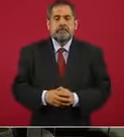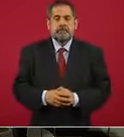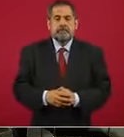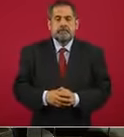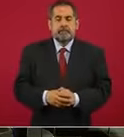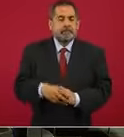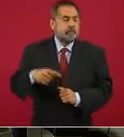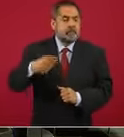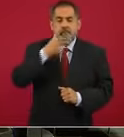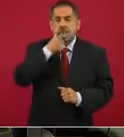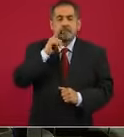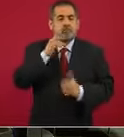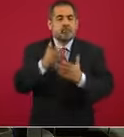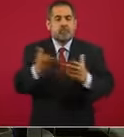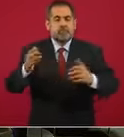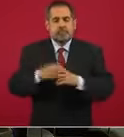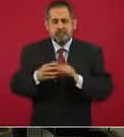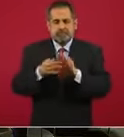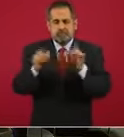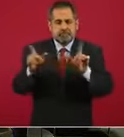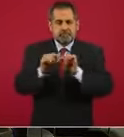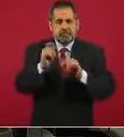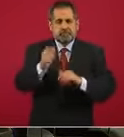Señoras y señores, bueno, muy breve.